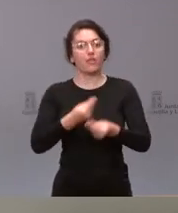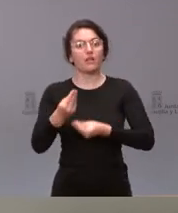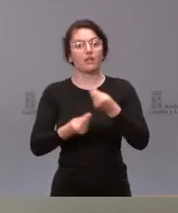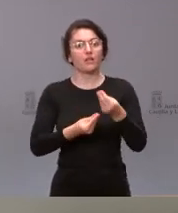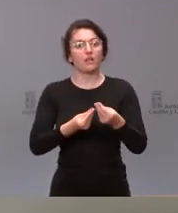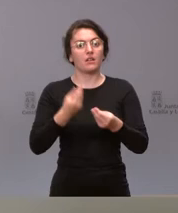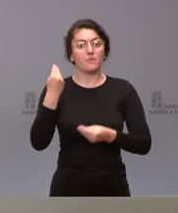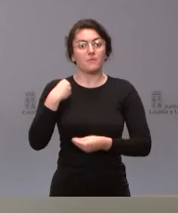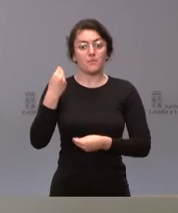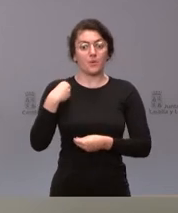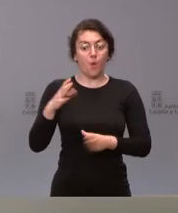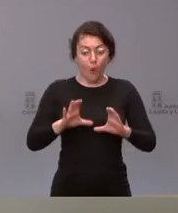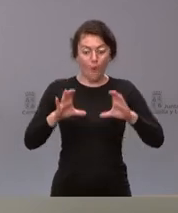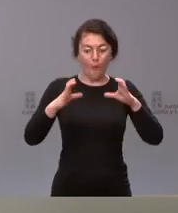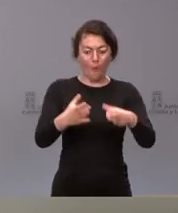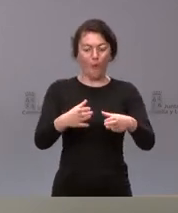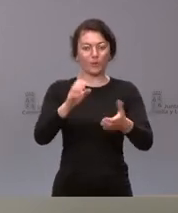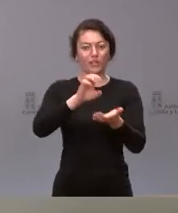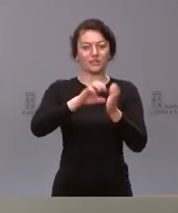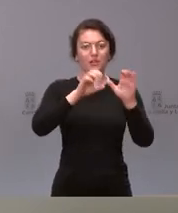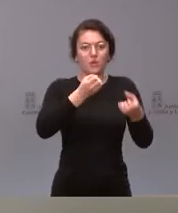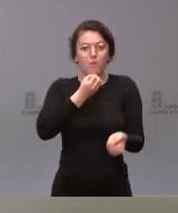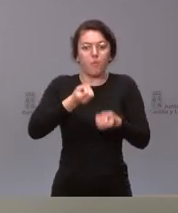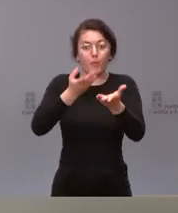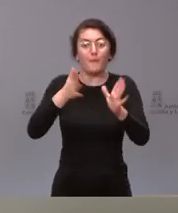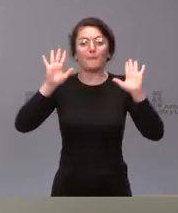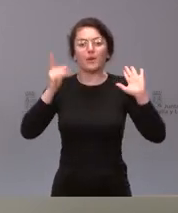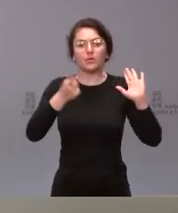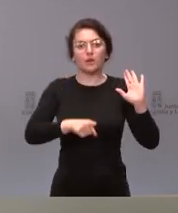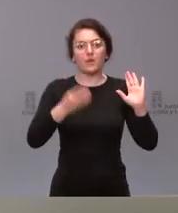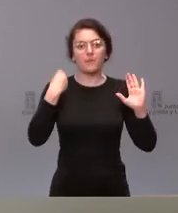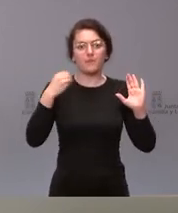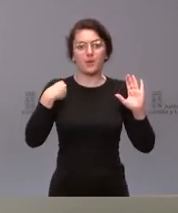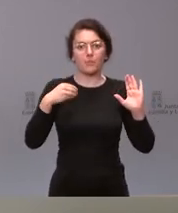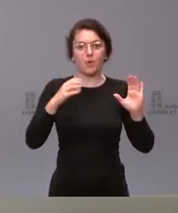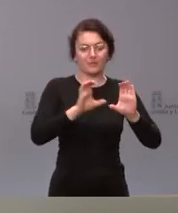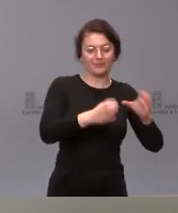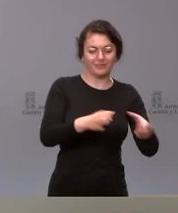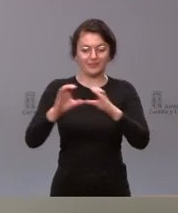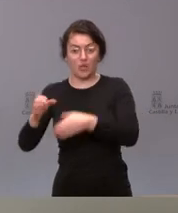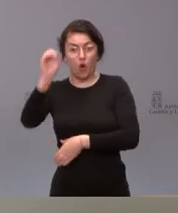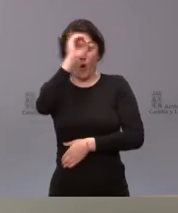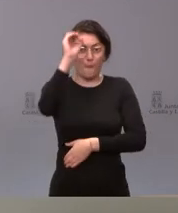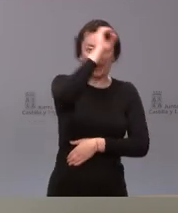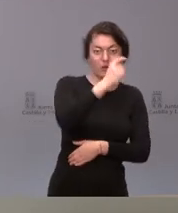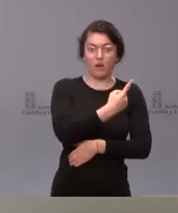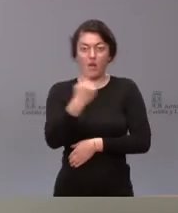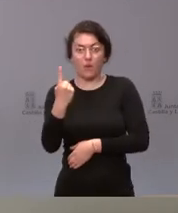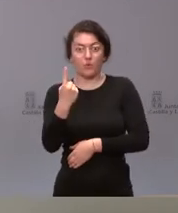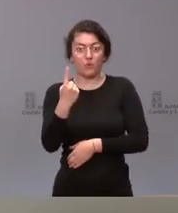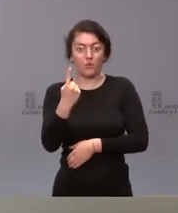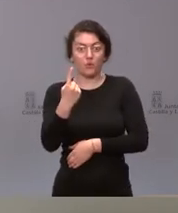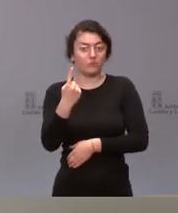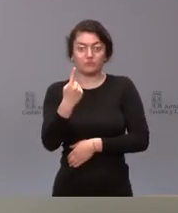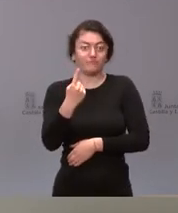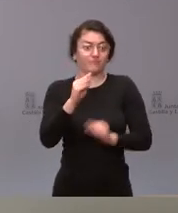mensaje de la Junta de Castileón pero también ser respetuoso a la opinión que sobre algunos asuntos singulares pueda tener cada